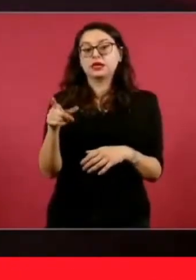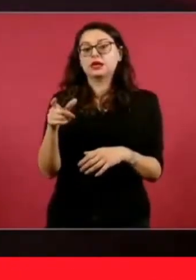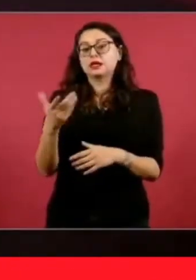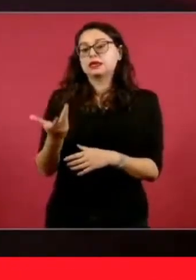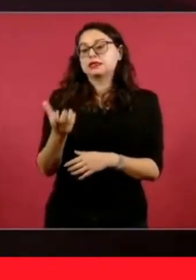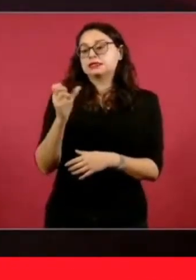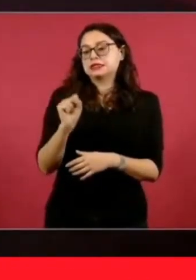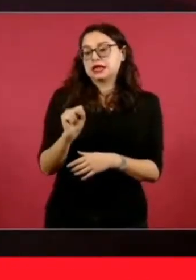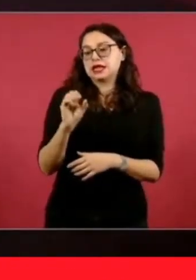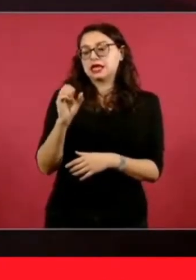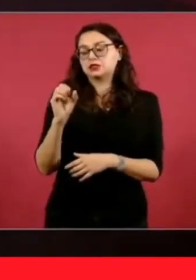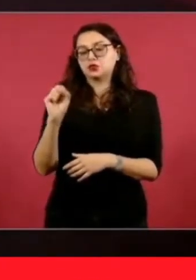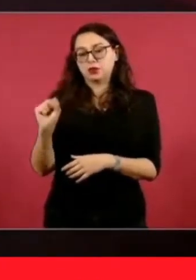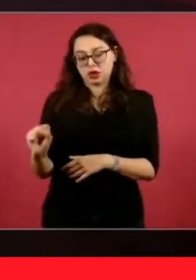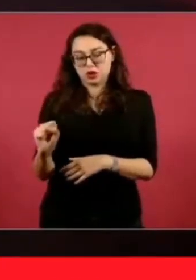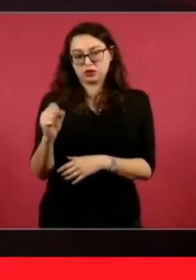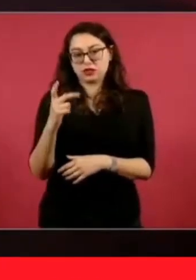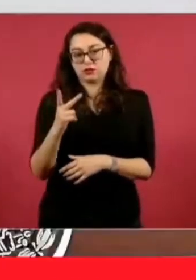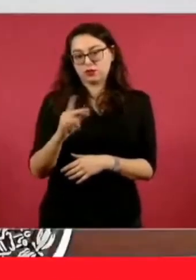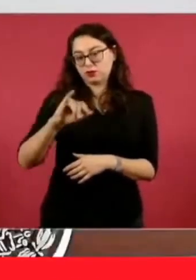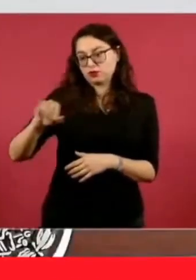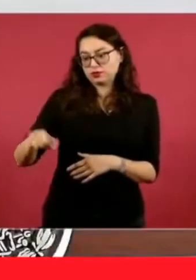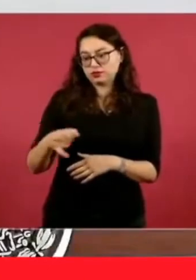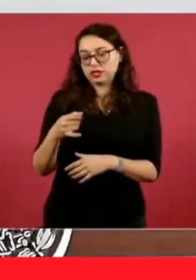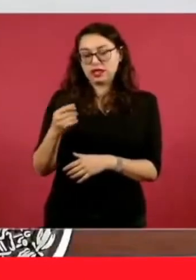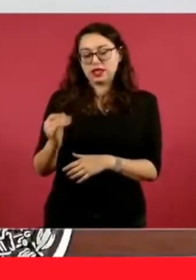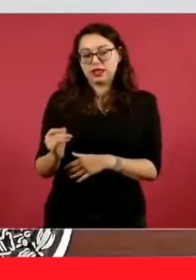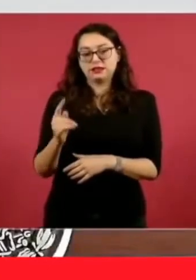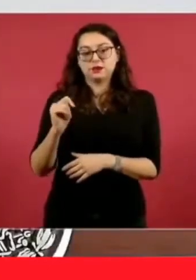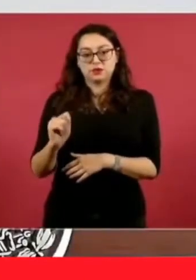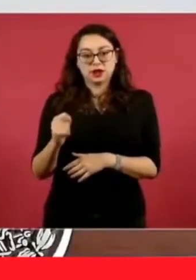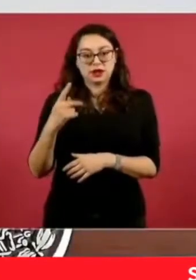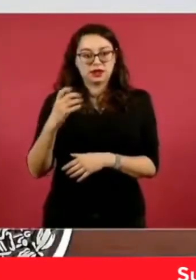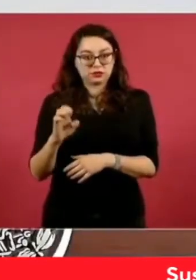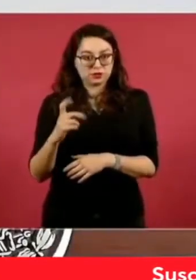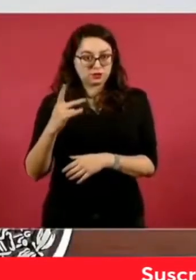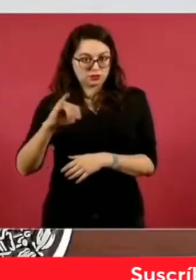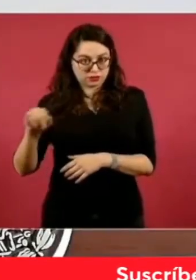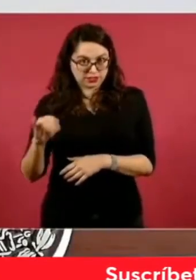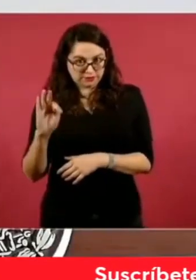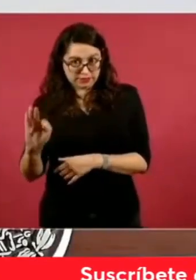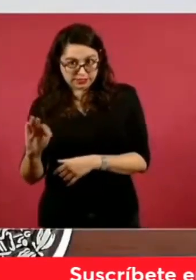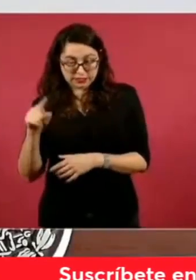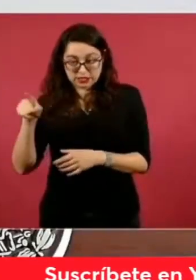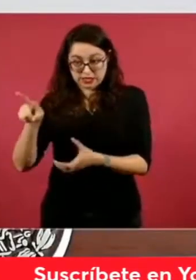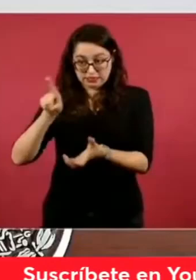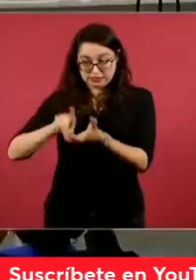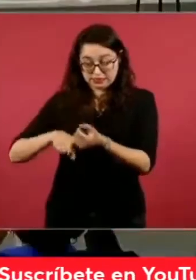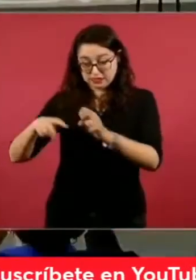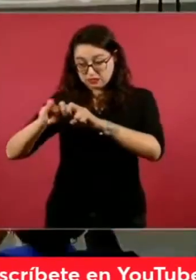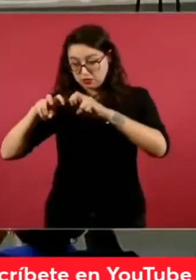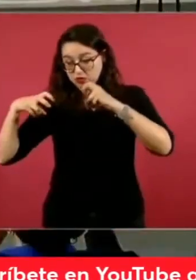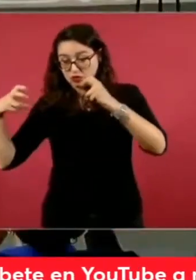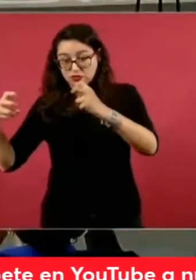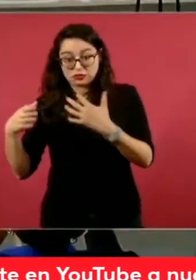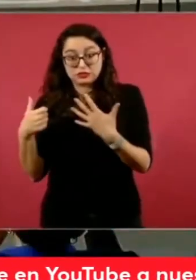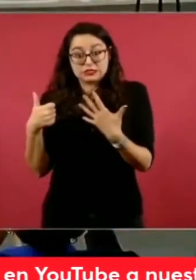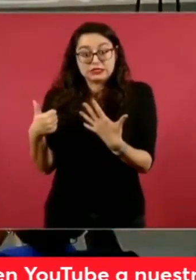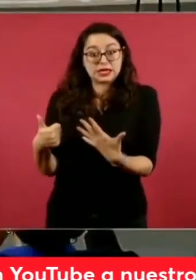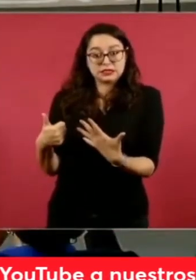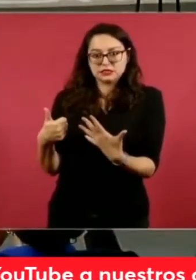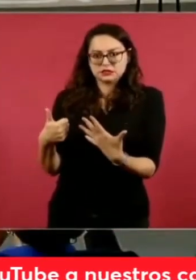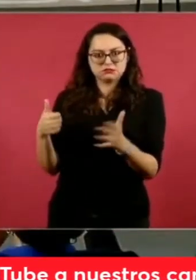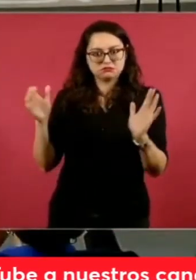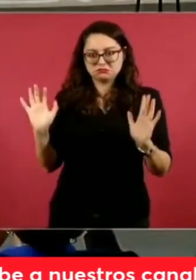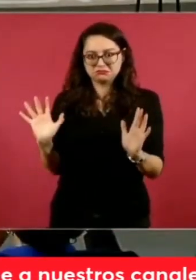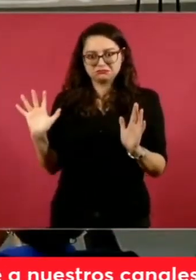debido que al momento de calificar la elección la Sala Superior contaba con seis magistrados conforme